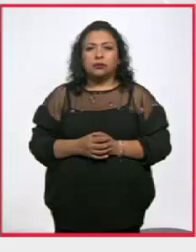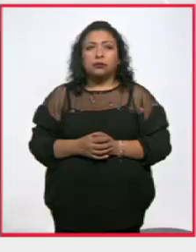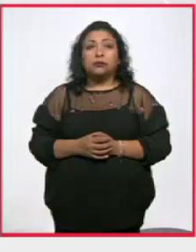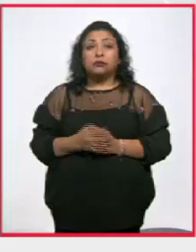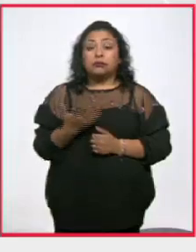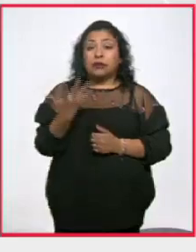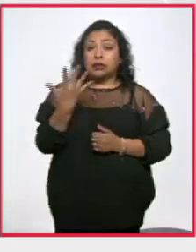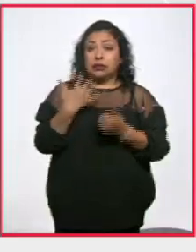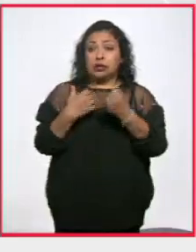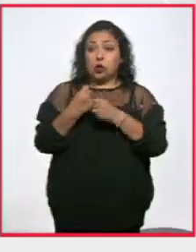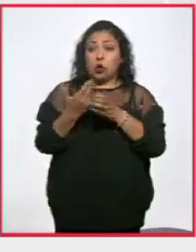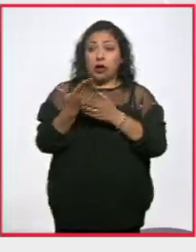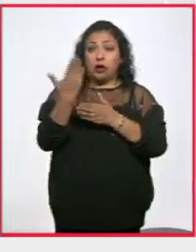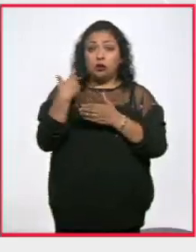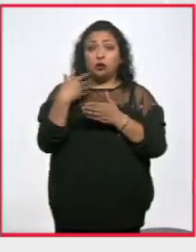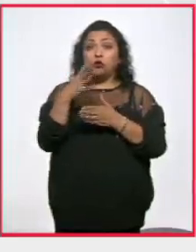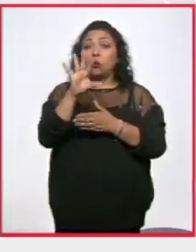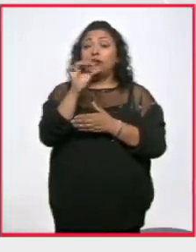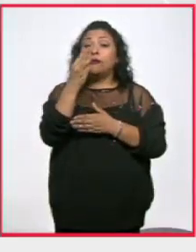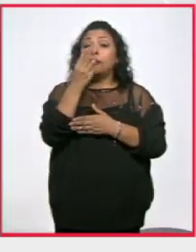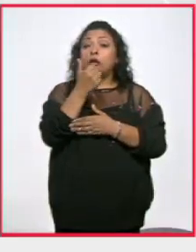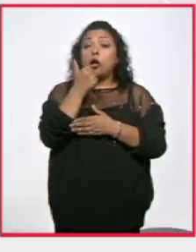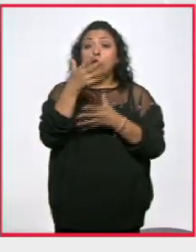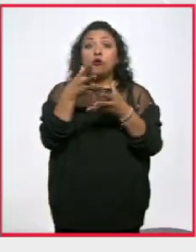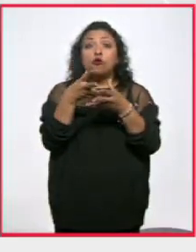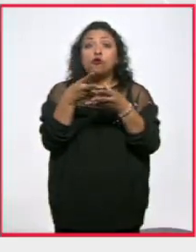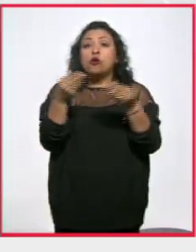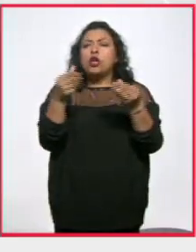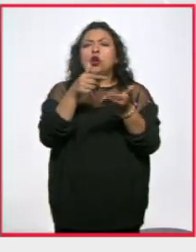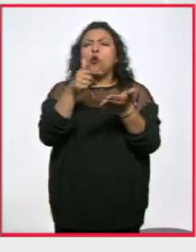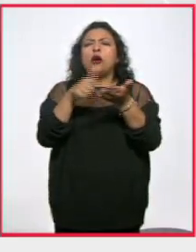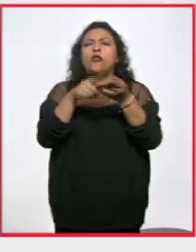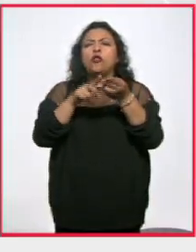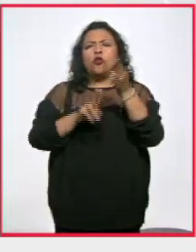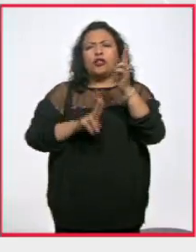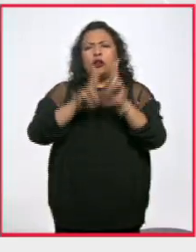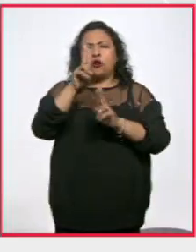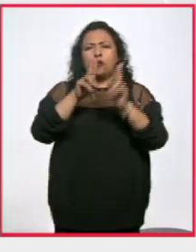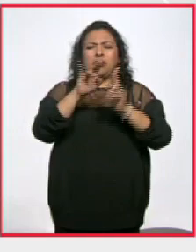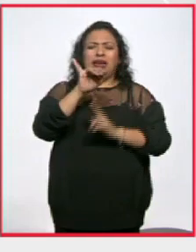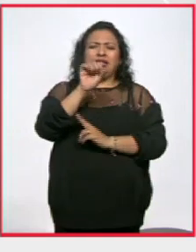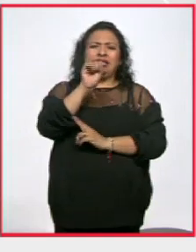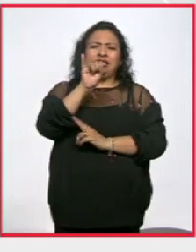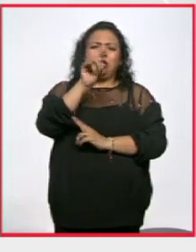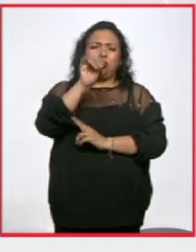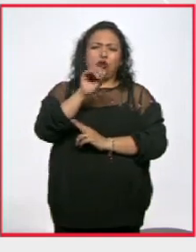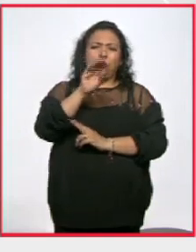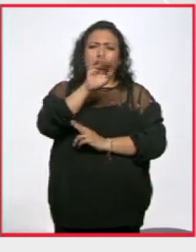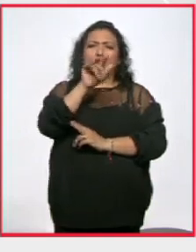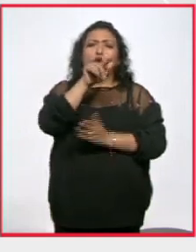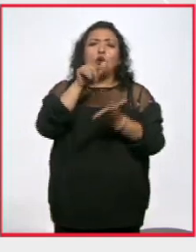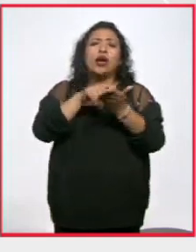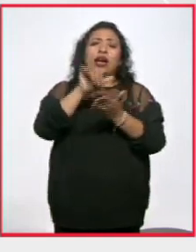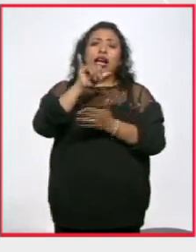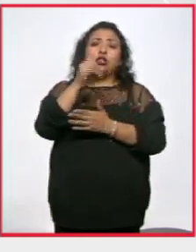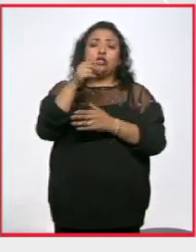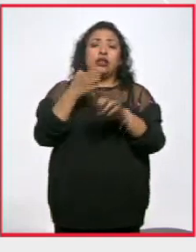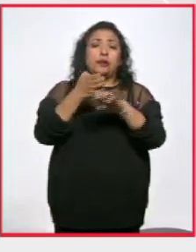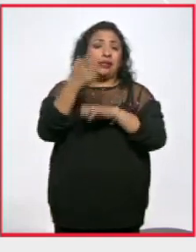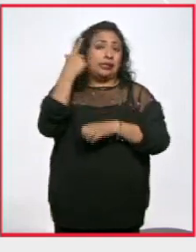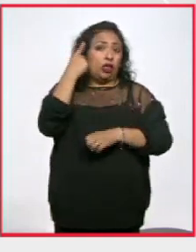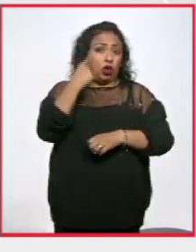Hace cinco años desaparecieron 43 estudiantes de la normal rural Isidro Burgos de Ayotzinapa, en el estado de Guerrero.